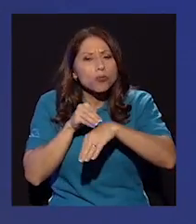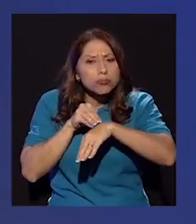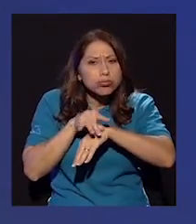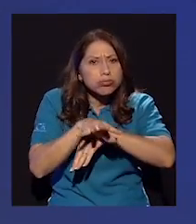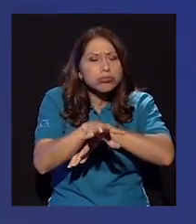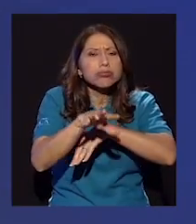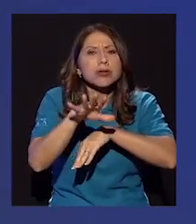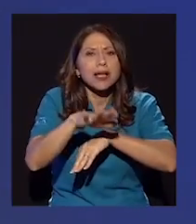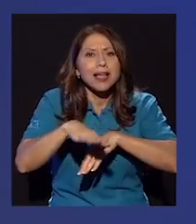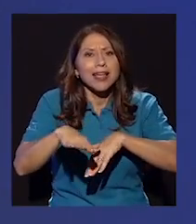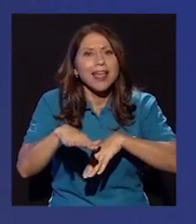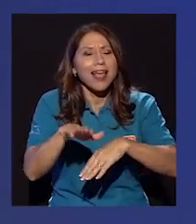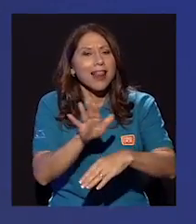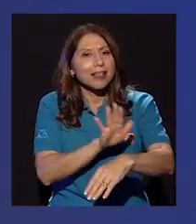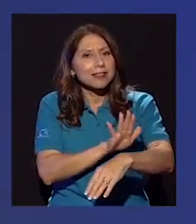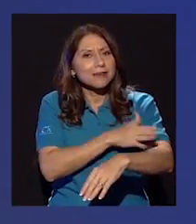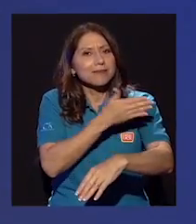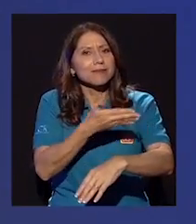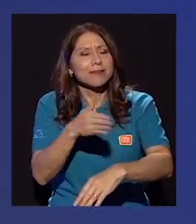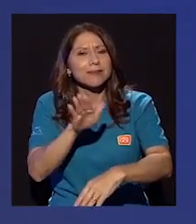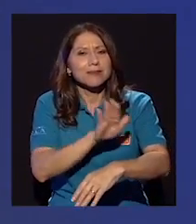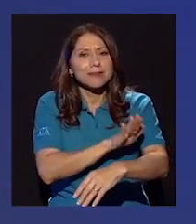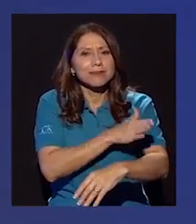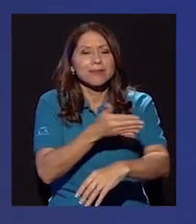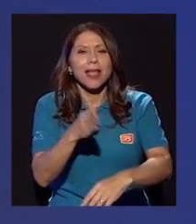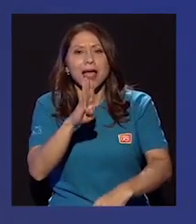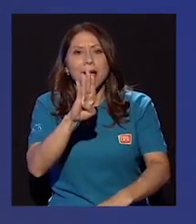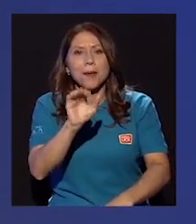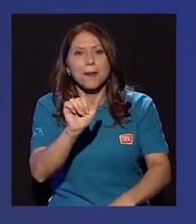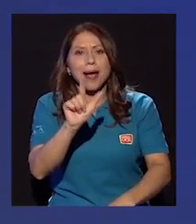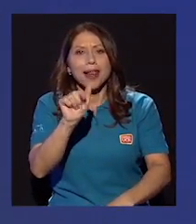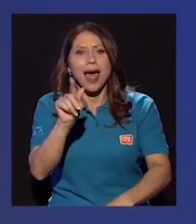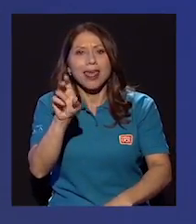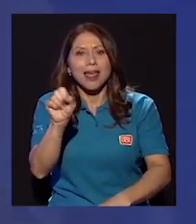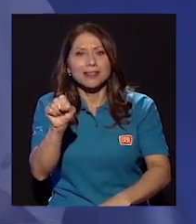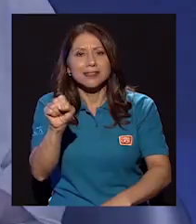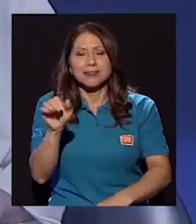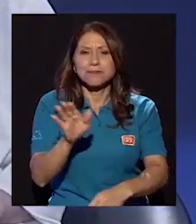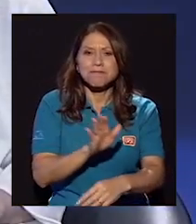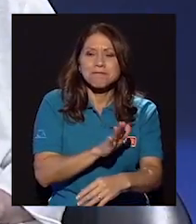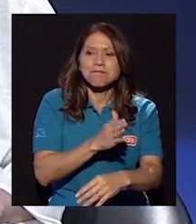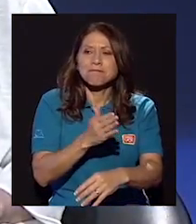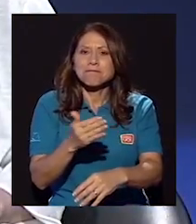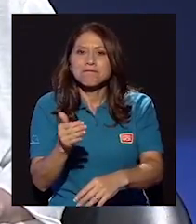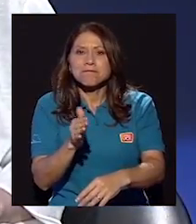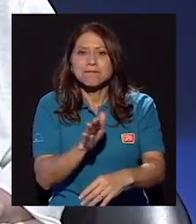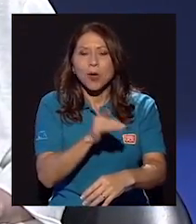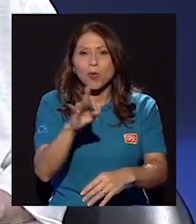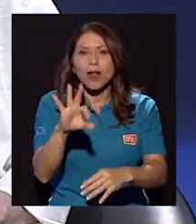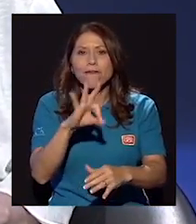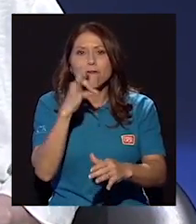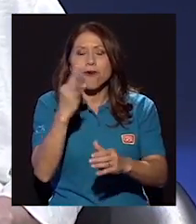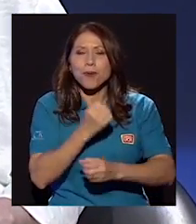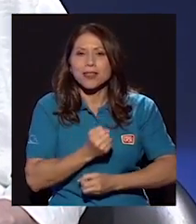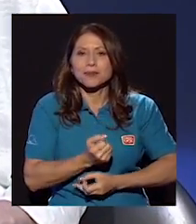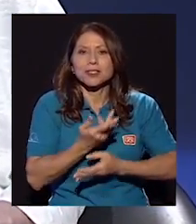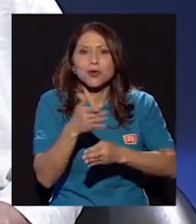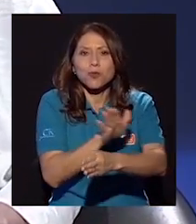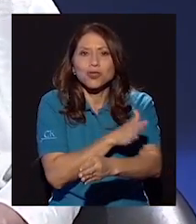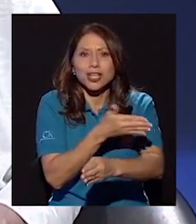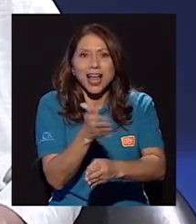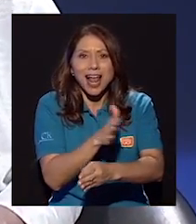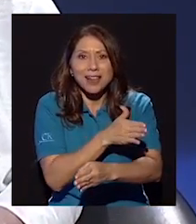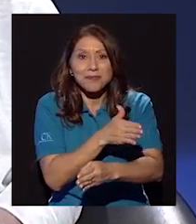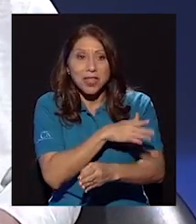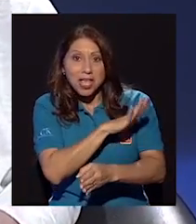en las baladas, una forma de expresión musical que significativamente en sus trabajos de investigación